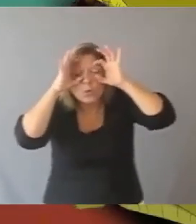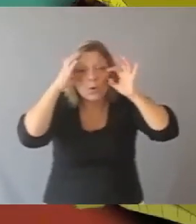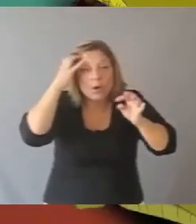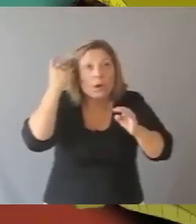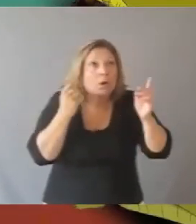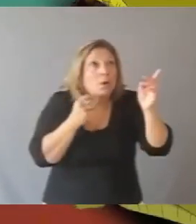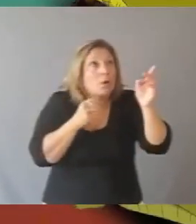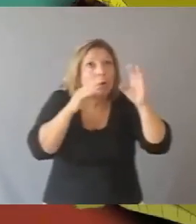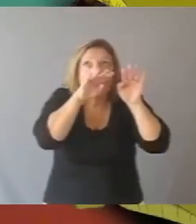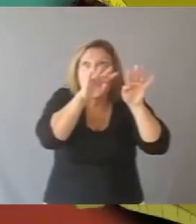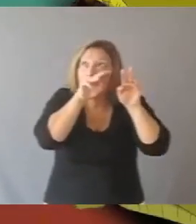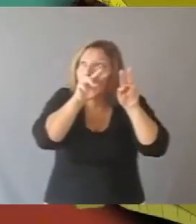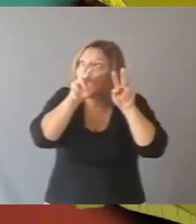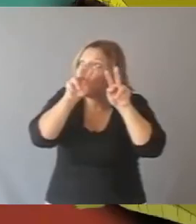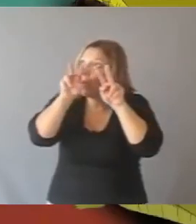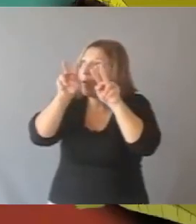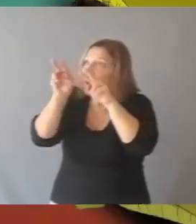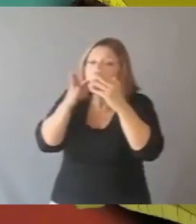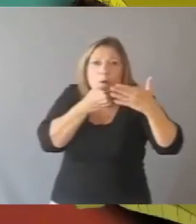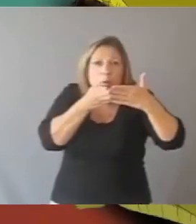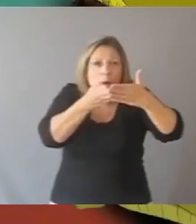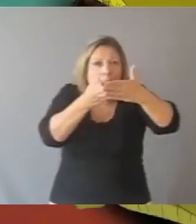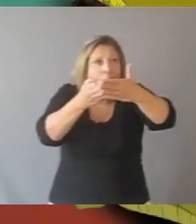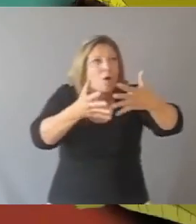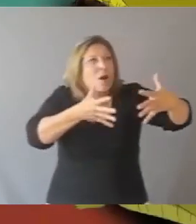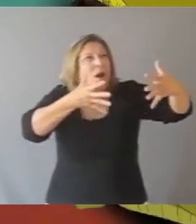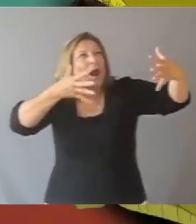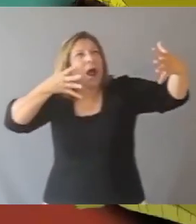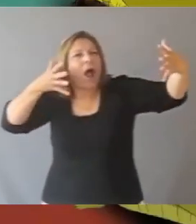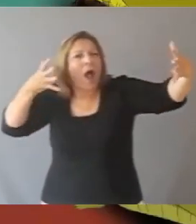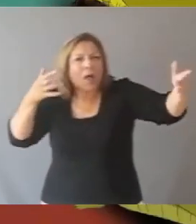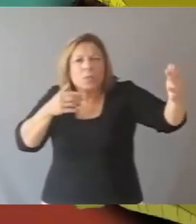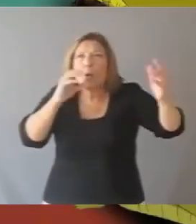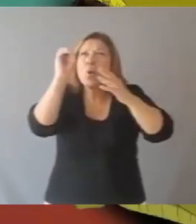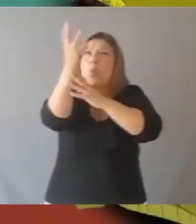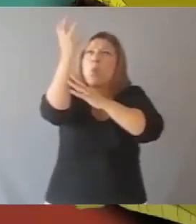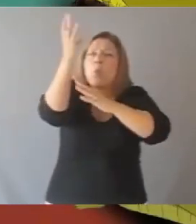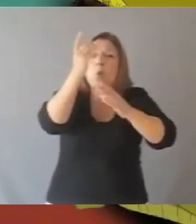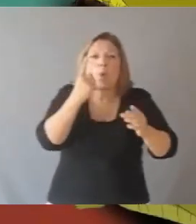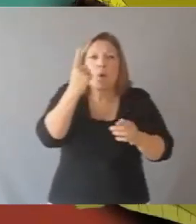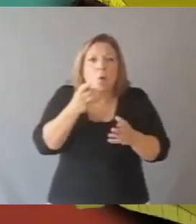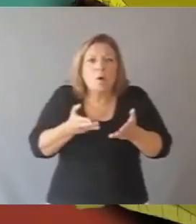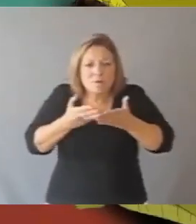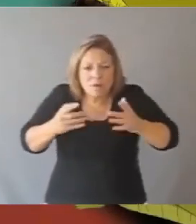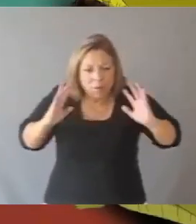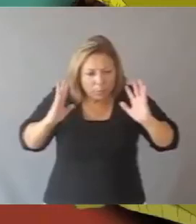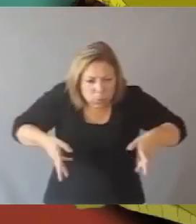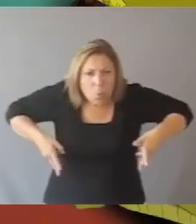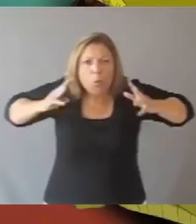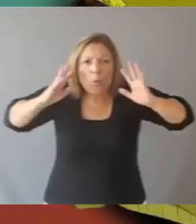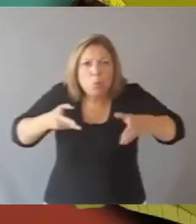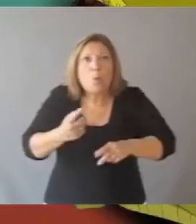Y así vieron pasar delante de ellos aquella cosa inmensa, llena de humo y golpeando el agua que era un vapor de